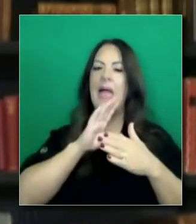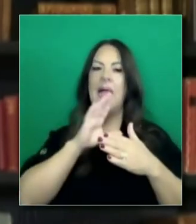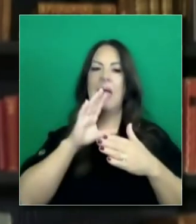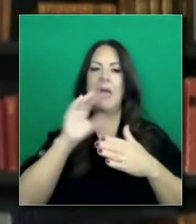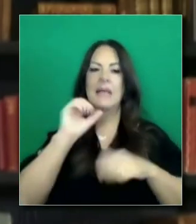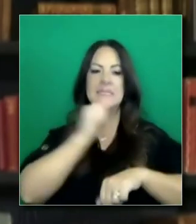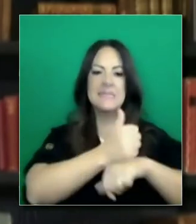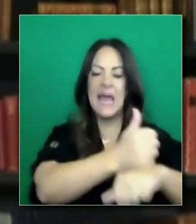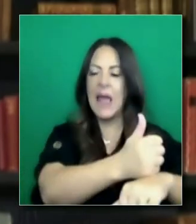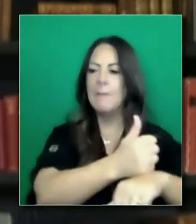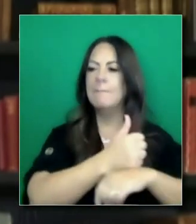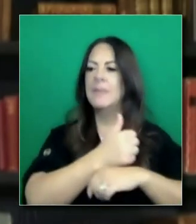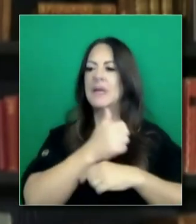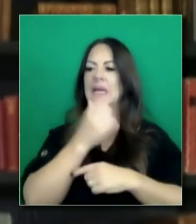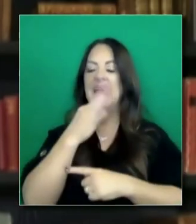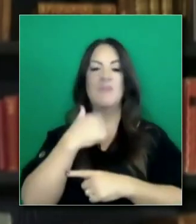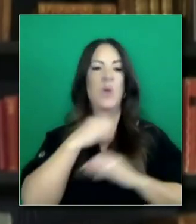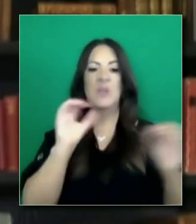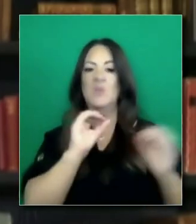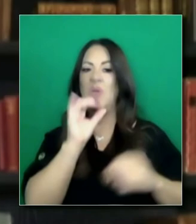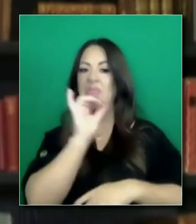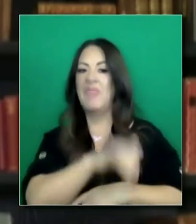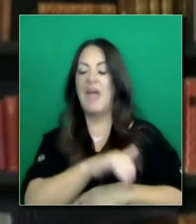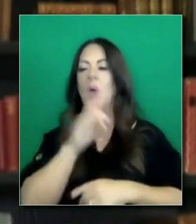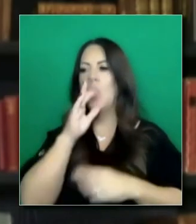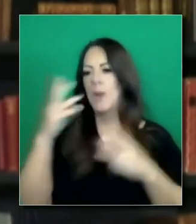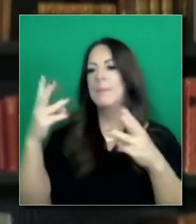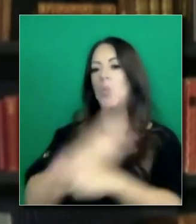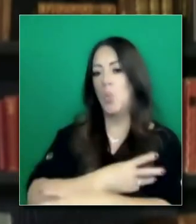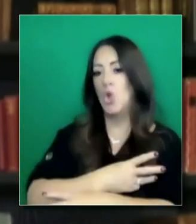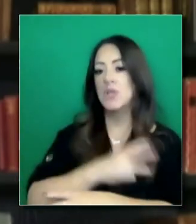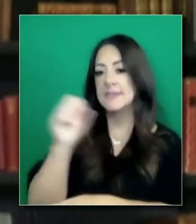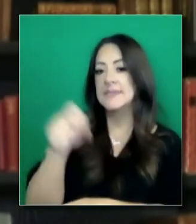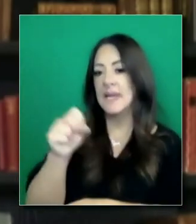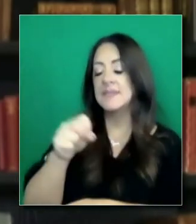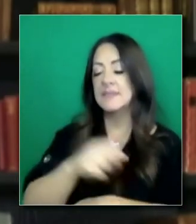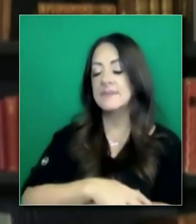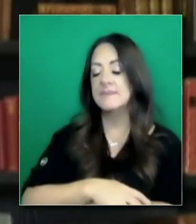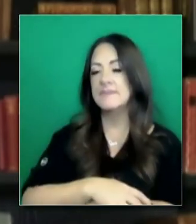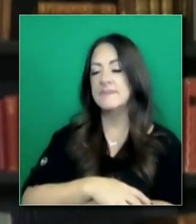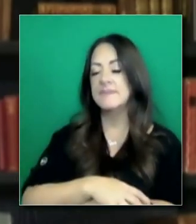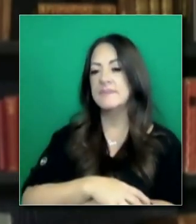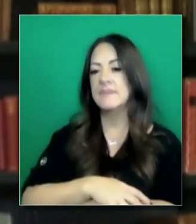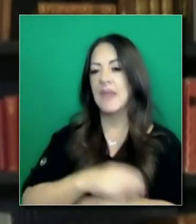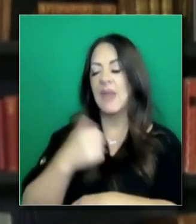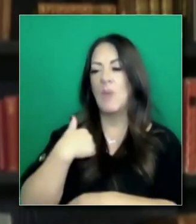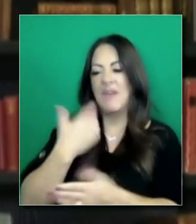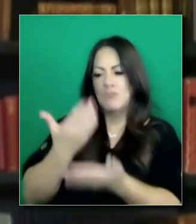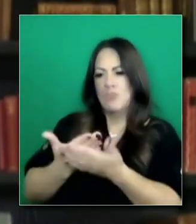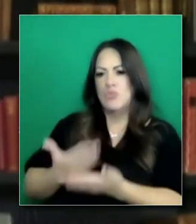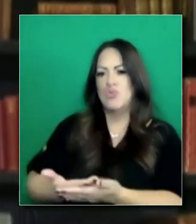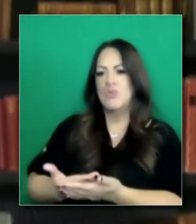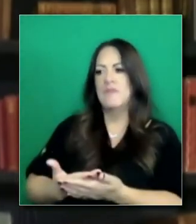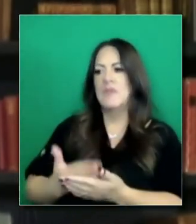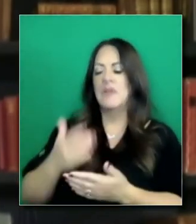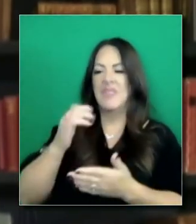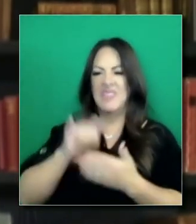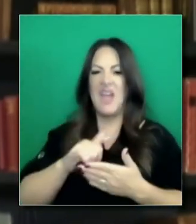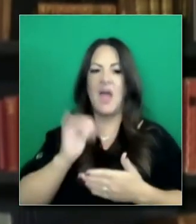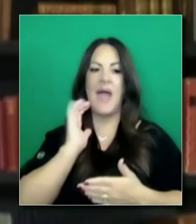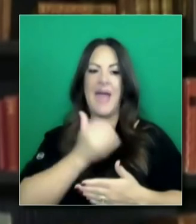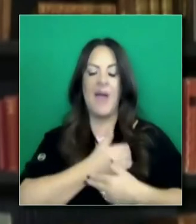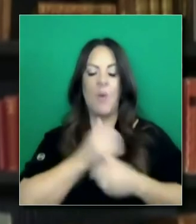intervenciones tal vez no funcionaron. Pues yo rechazo eso y sugiero que hay evidencia de que ha